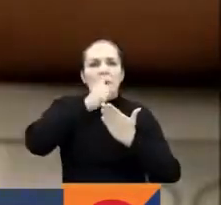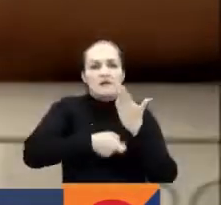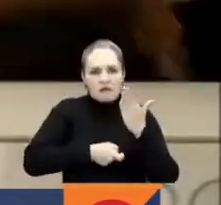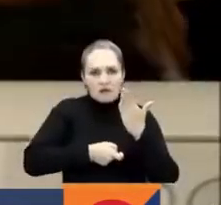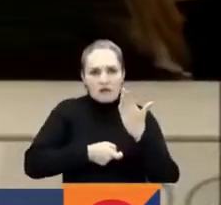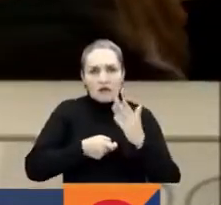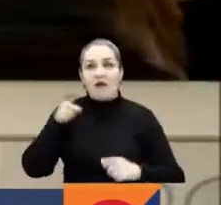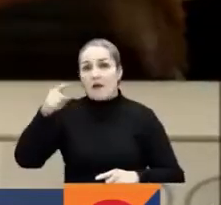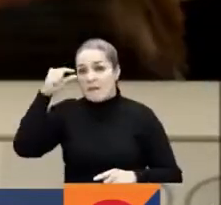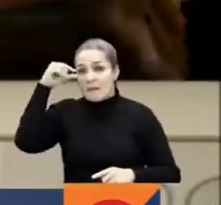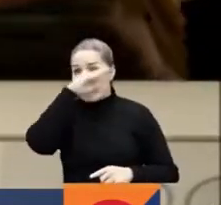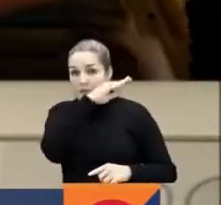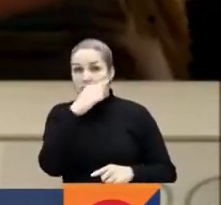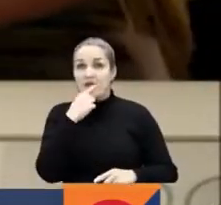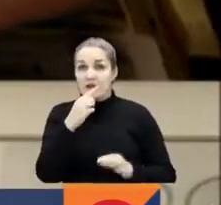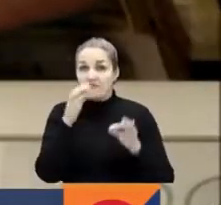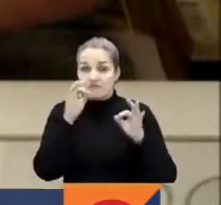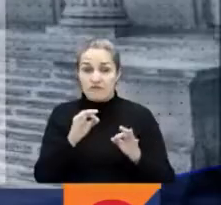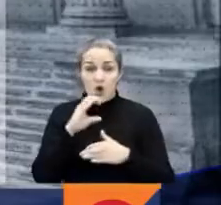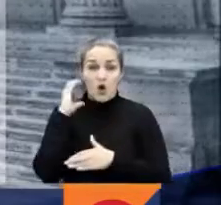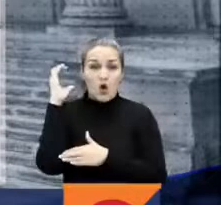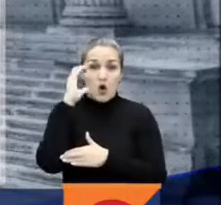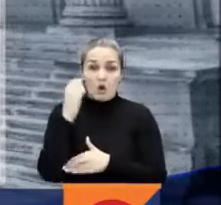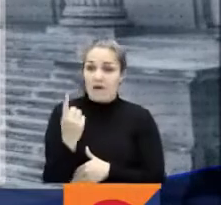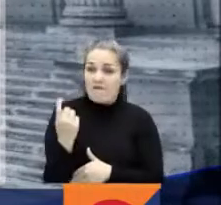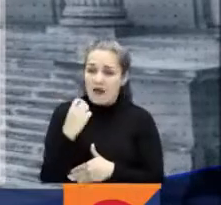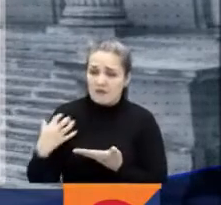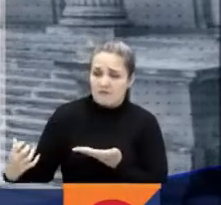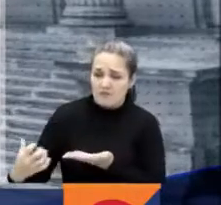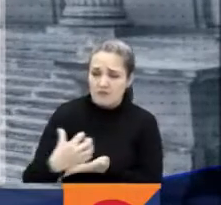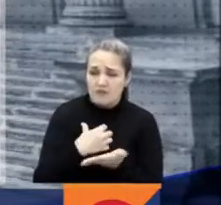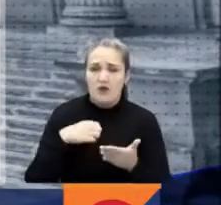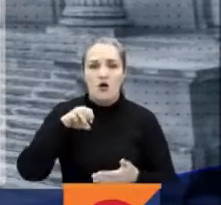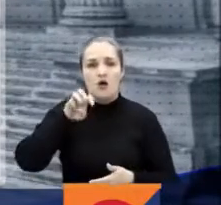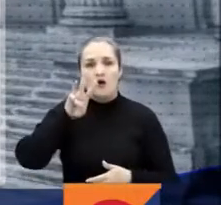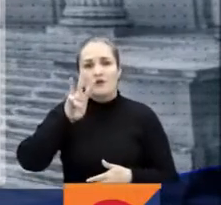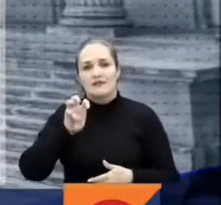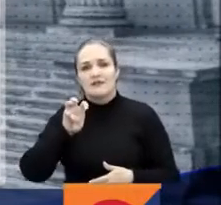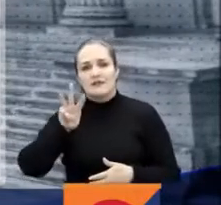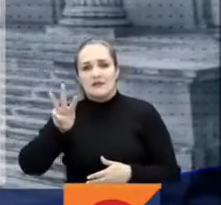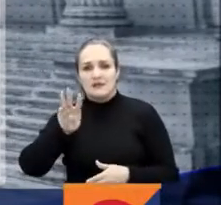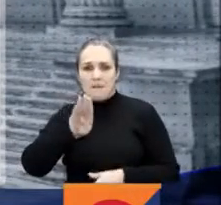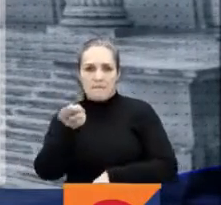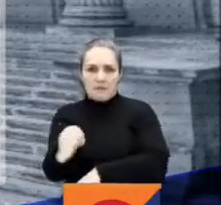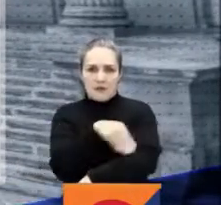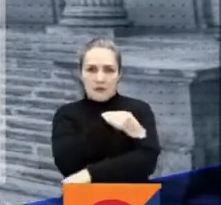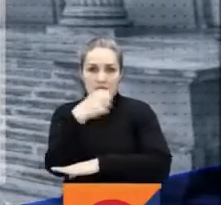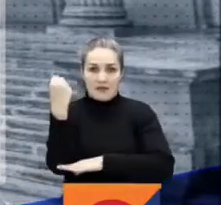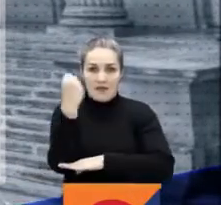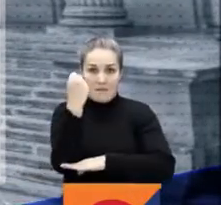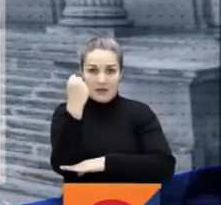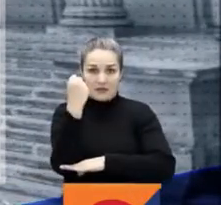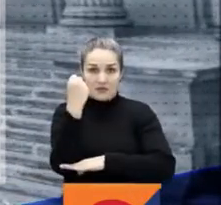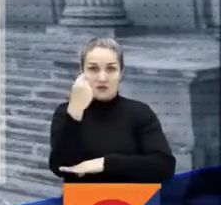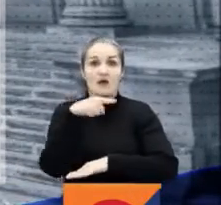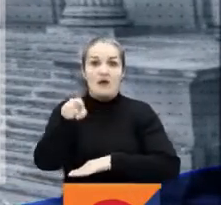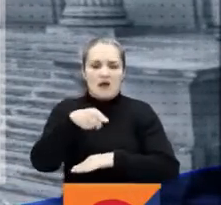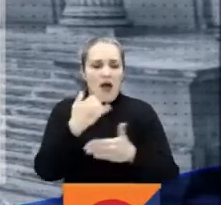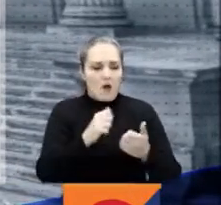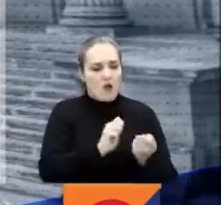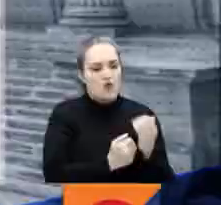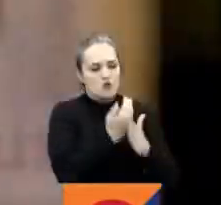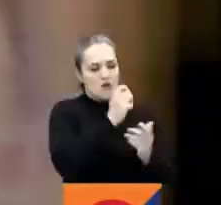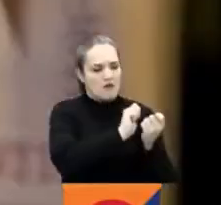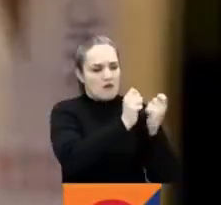presidente electo es de 83 billones de pesos, estará a cargo de la Comisión Tercera, que tendrá como presidente a un integrante del